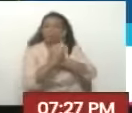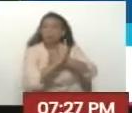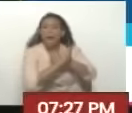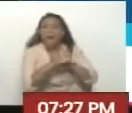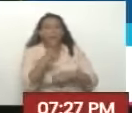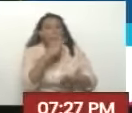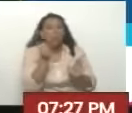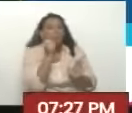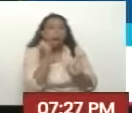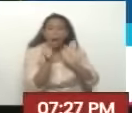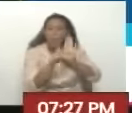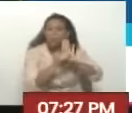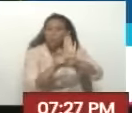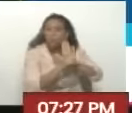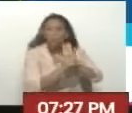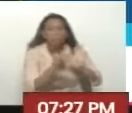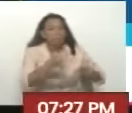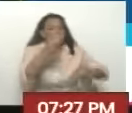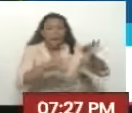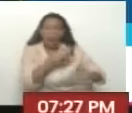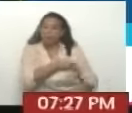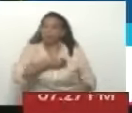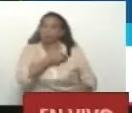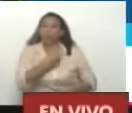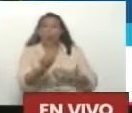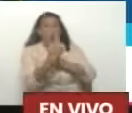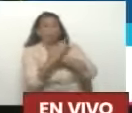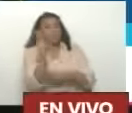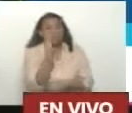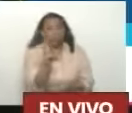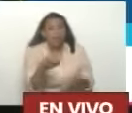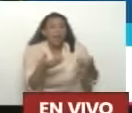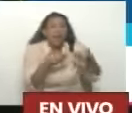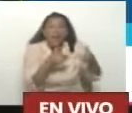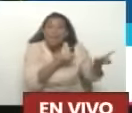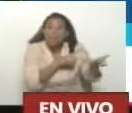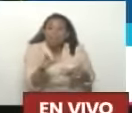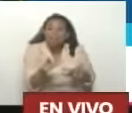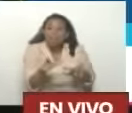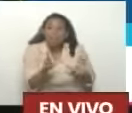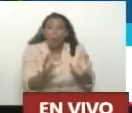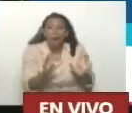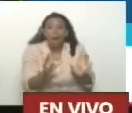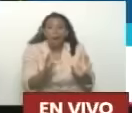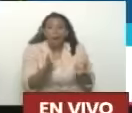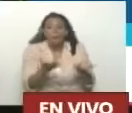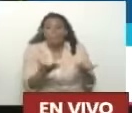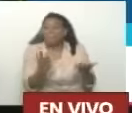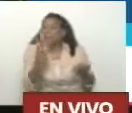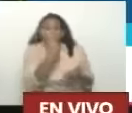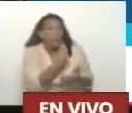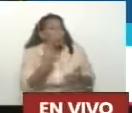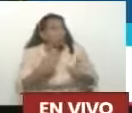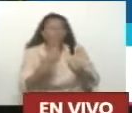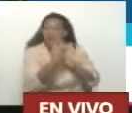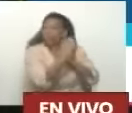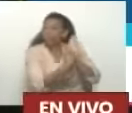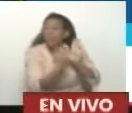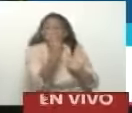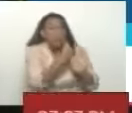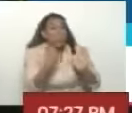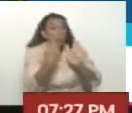ilegales Inmorales y criminales Contra Venezuela Y al contrario De cumplir su palabra firmada